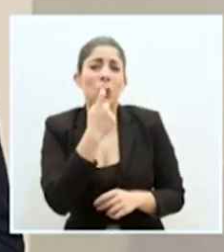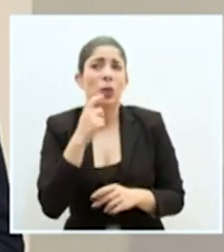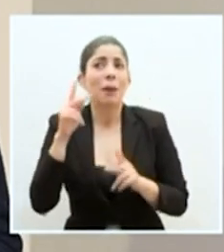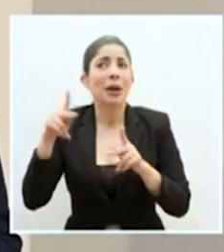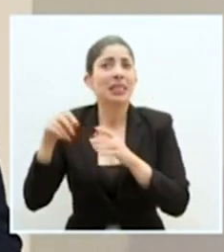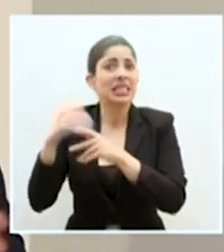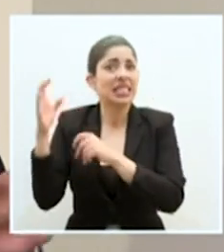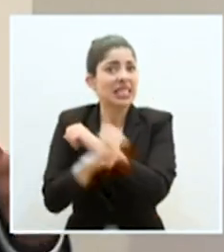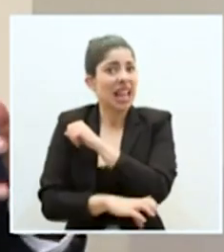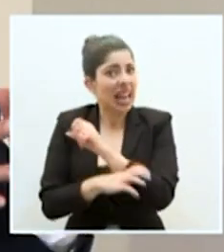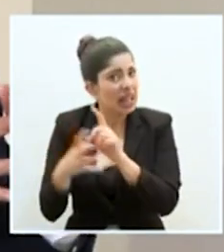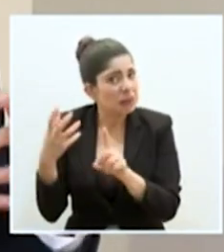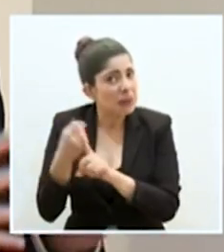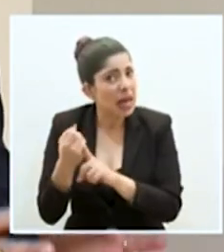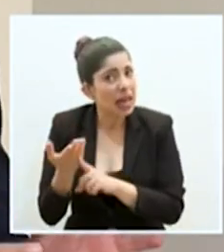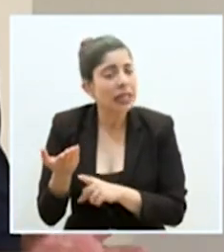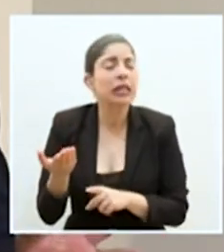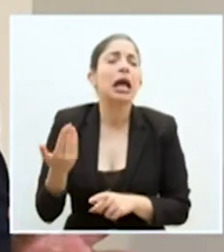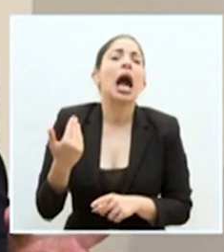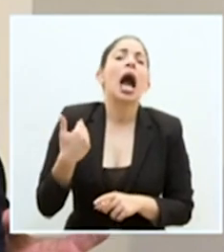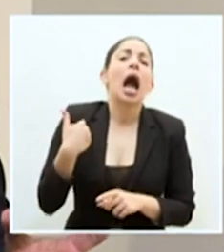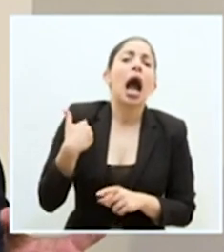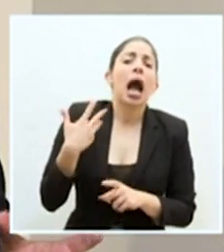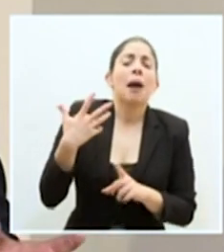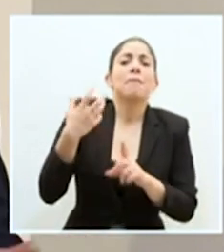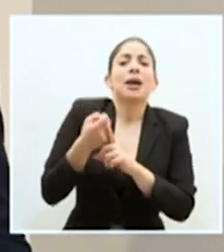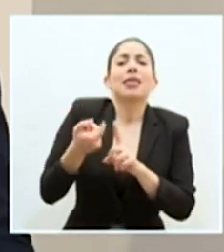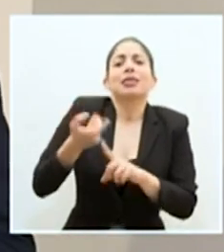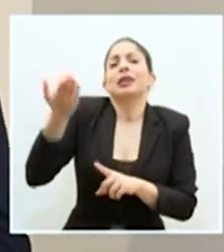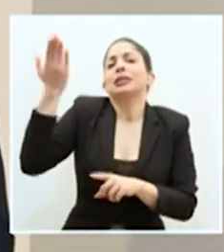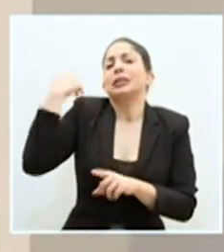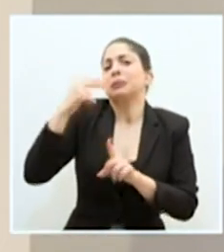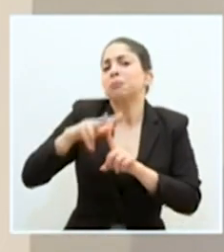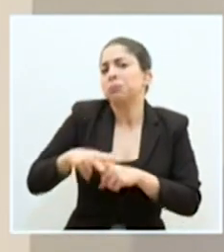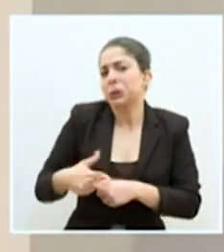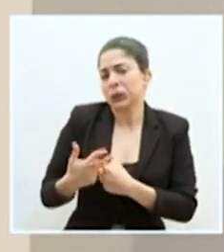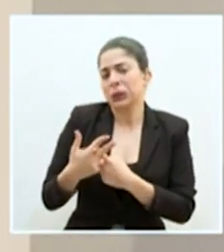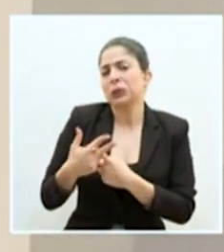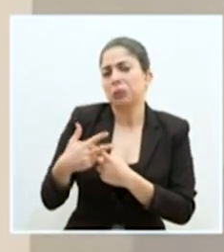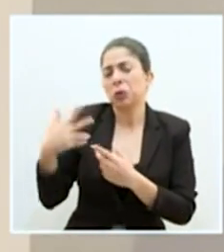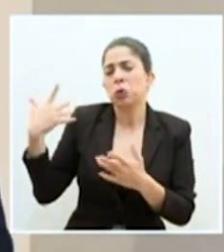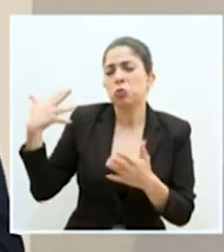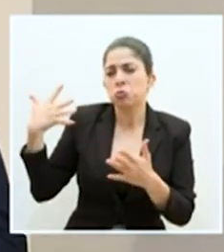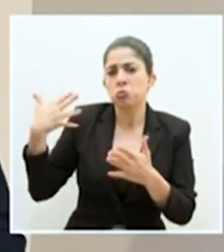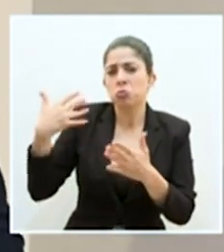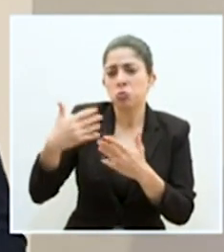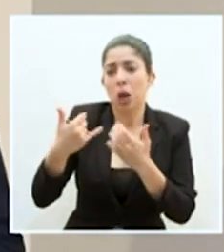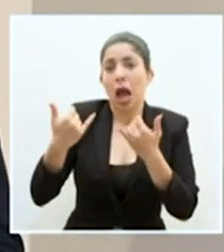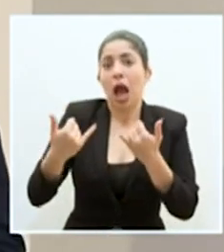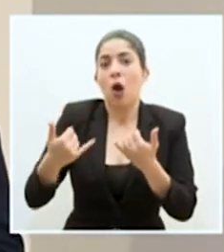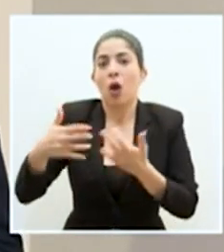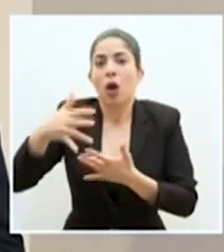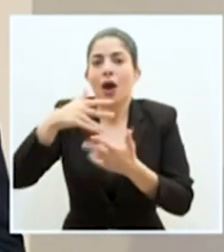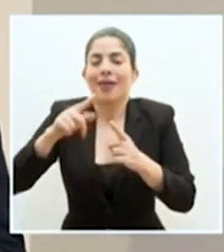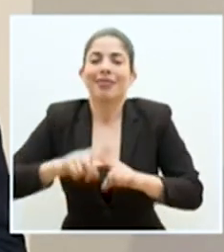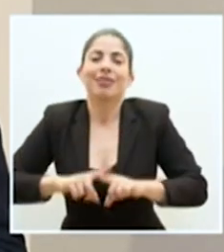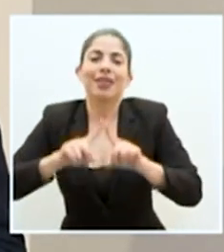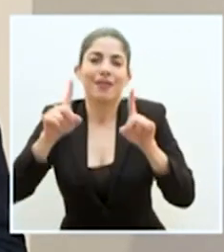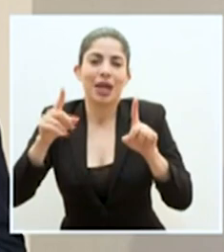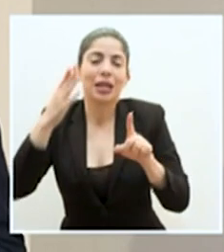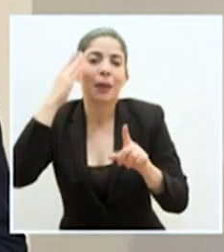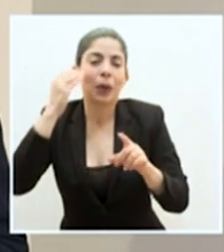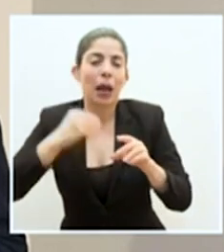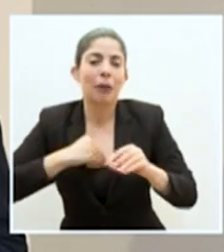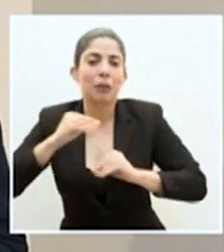población extranjera, como indico, ha tenido su peso desde un inicio también, desde la pandemia, y obviamente en este momento cobra una dinámica diferente en medio de la